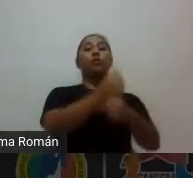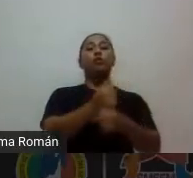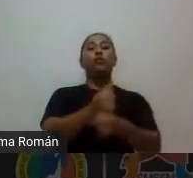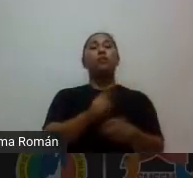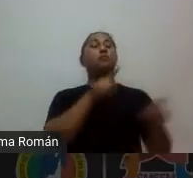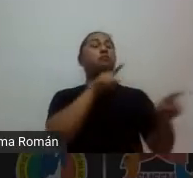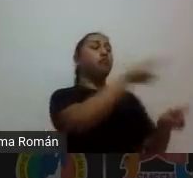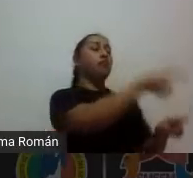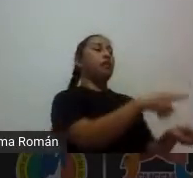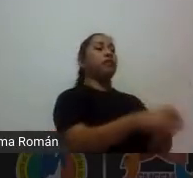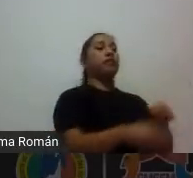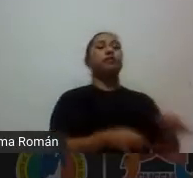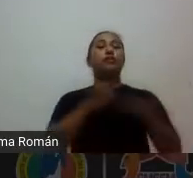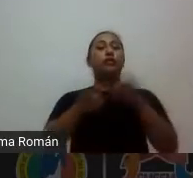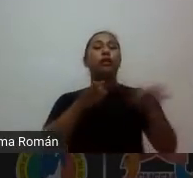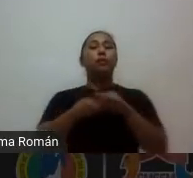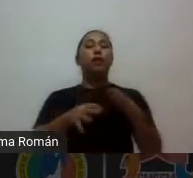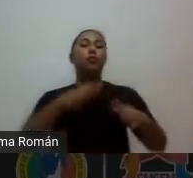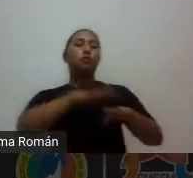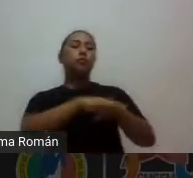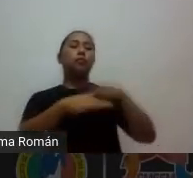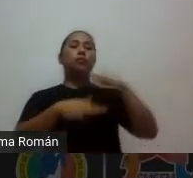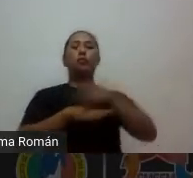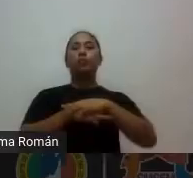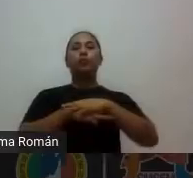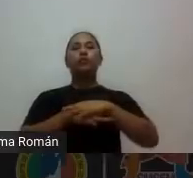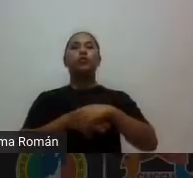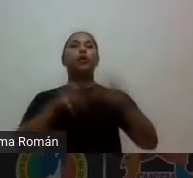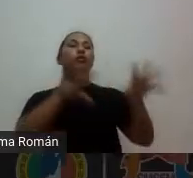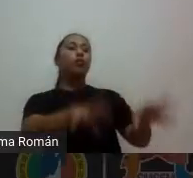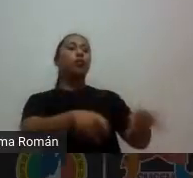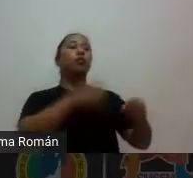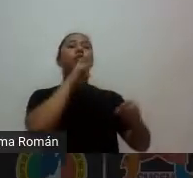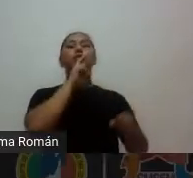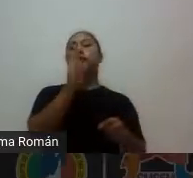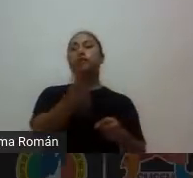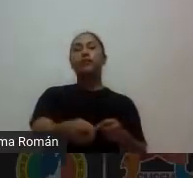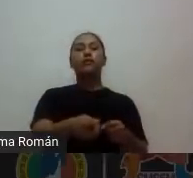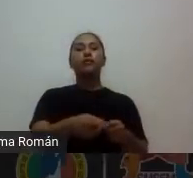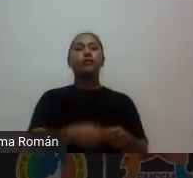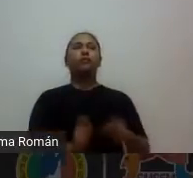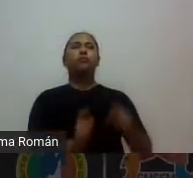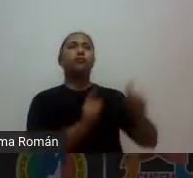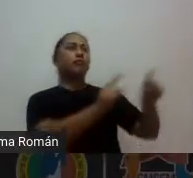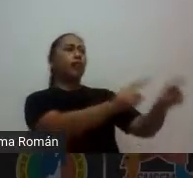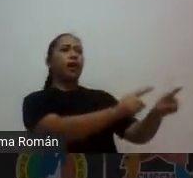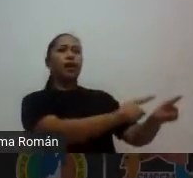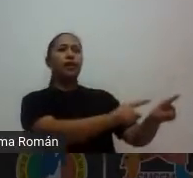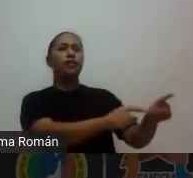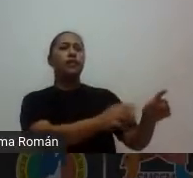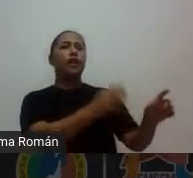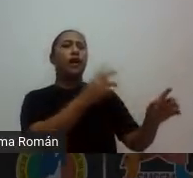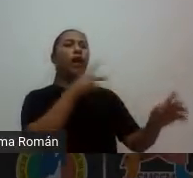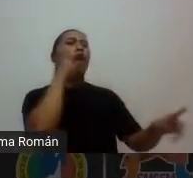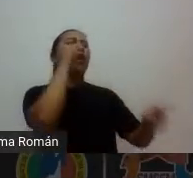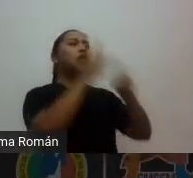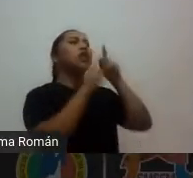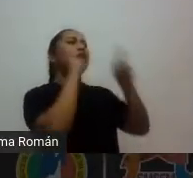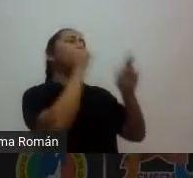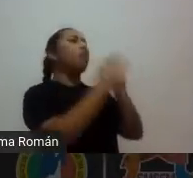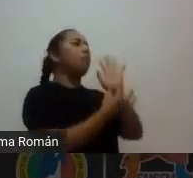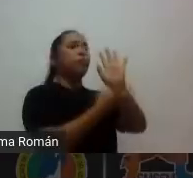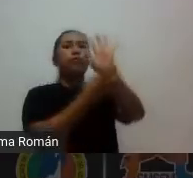producciones parciales son los insumos de esa exposición oral que tú quieres al final